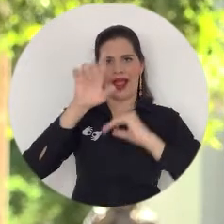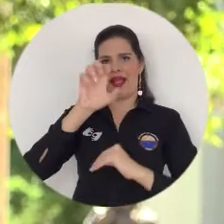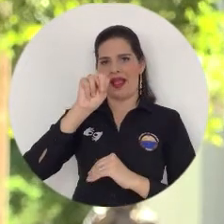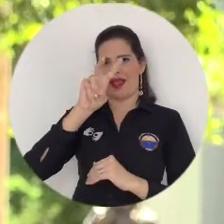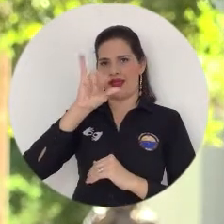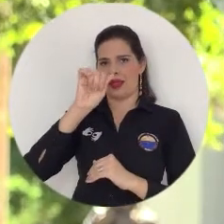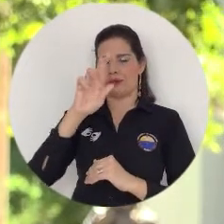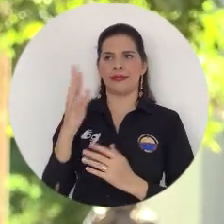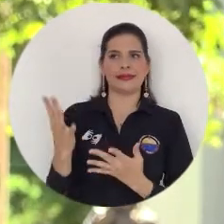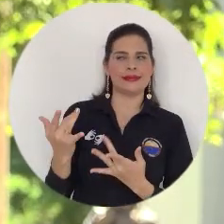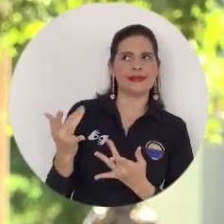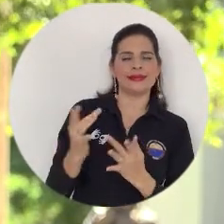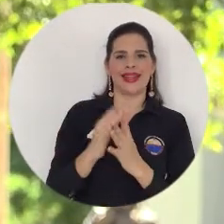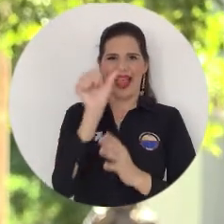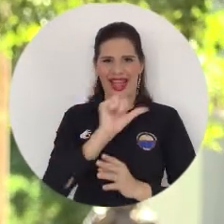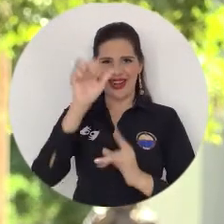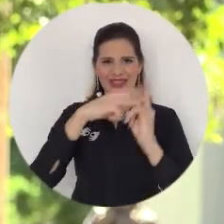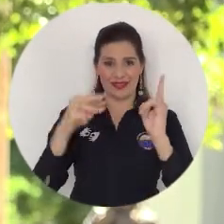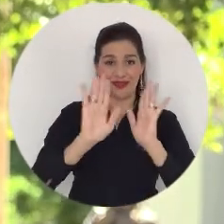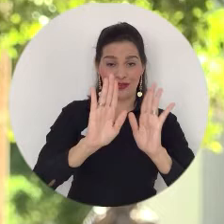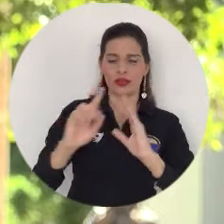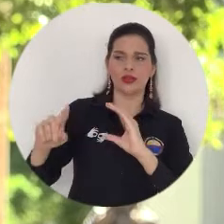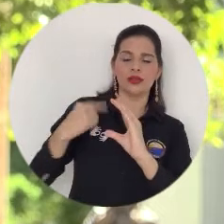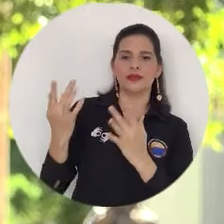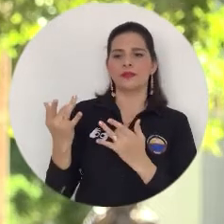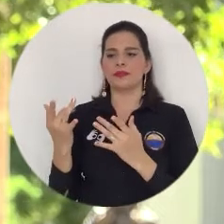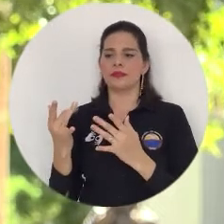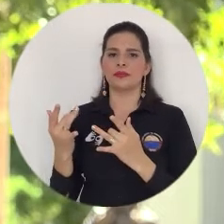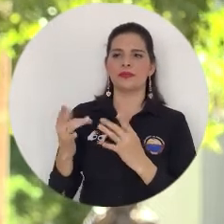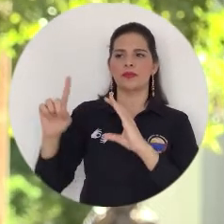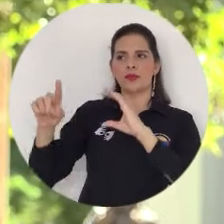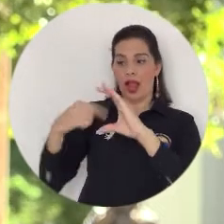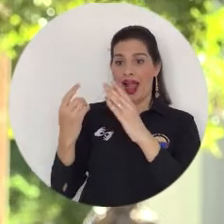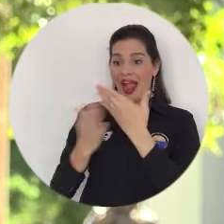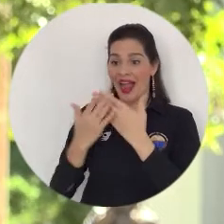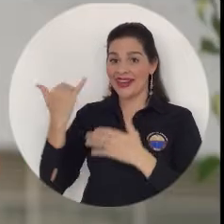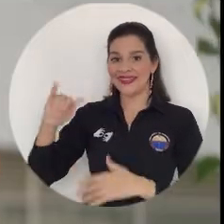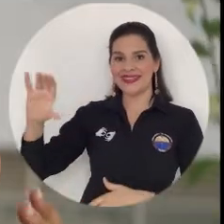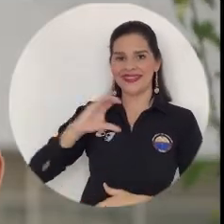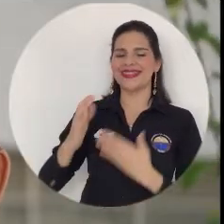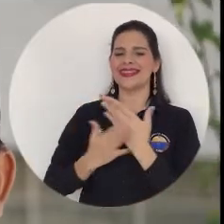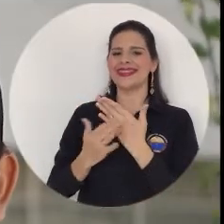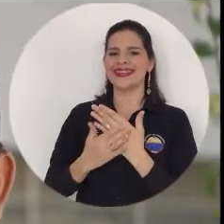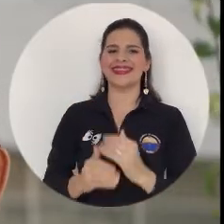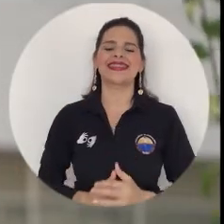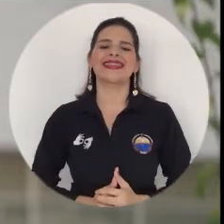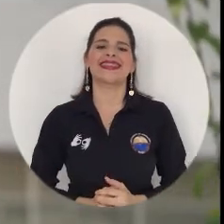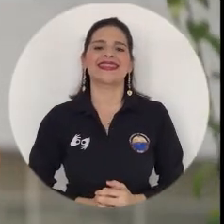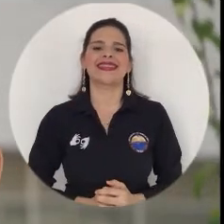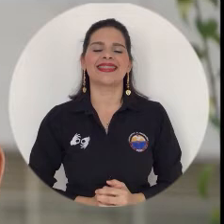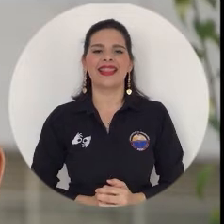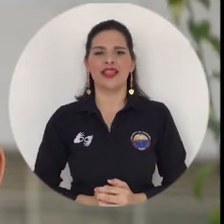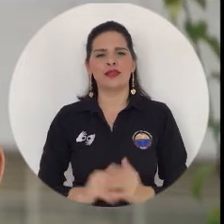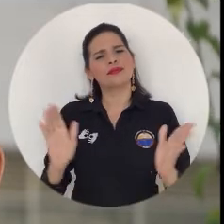electrónico institucional donde se te notificará cuando se haga la transferencia del dinero correspondiente. El llamado entonces a ustedes,